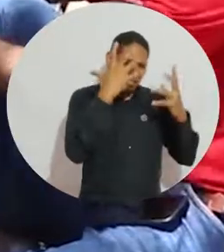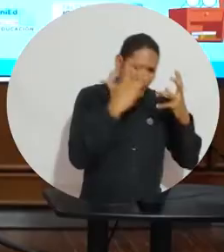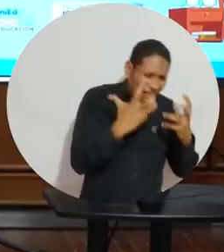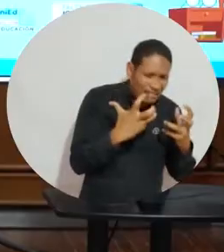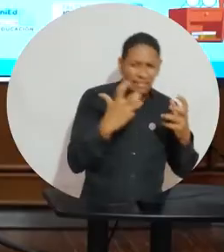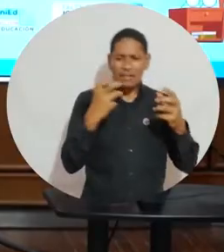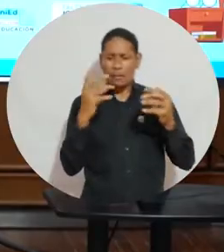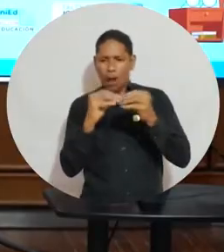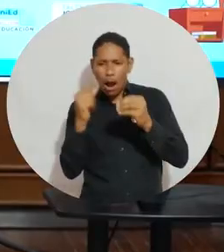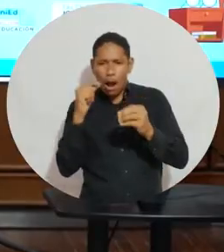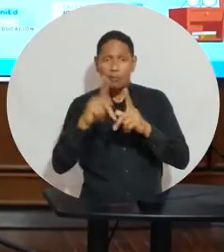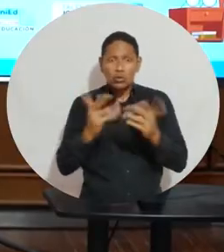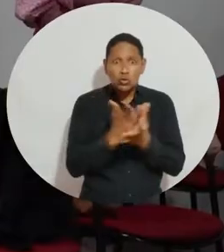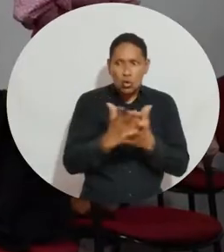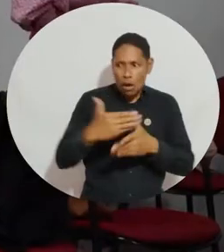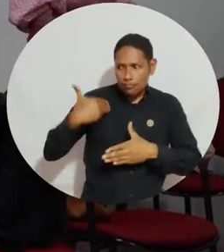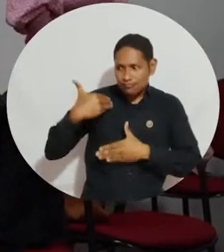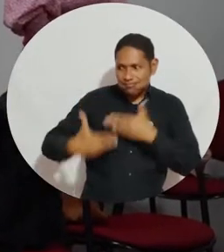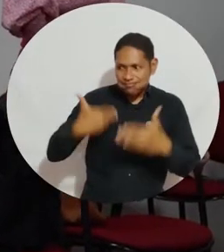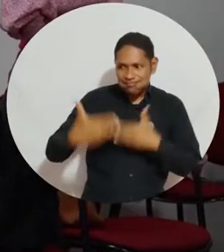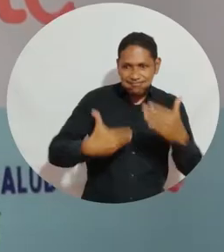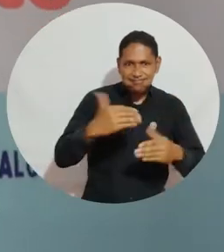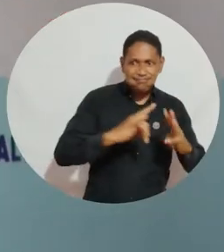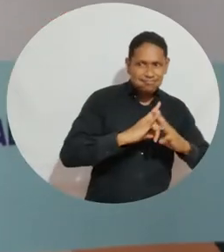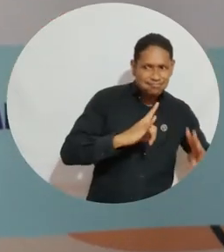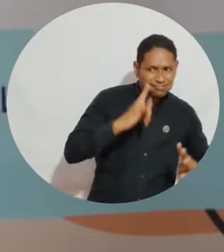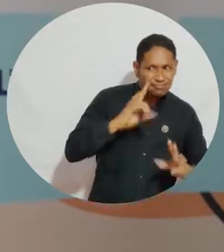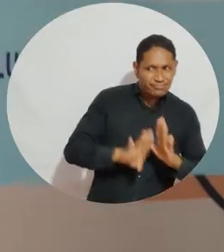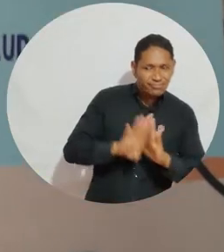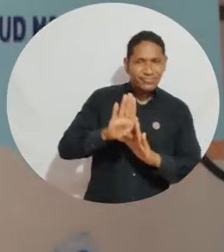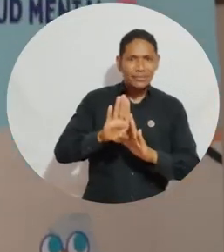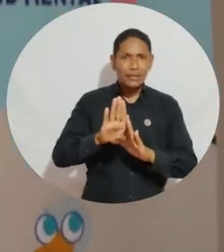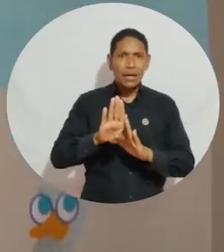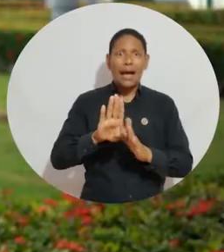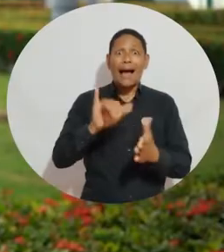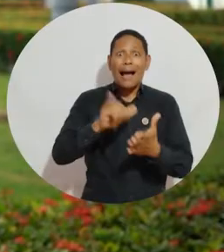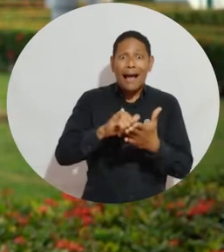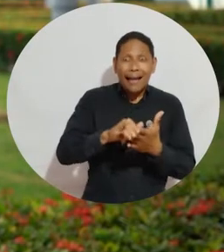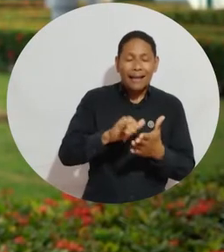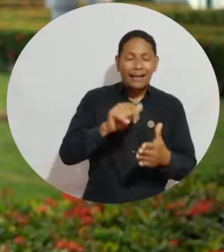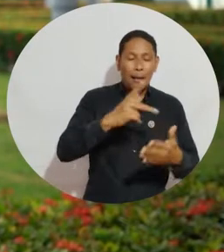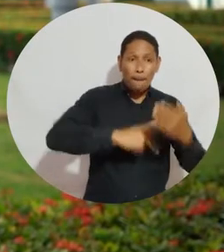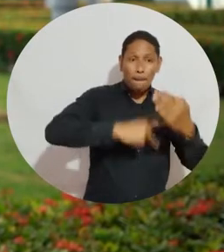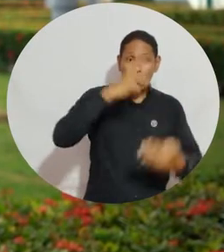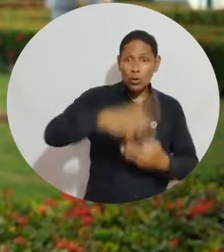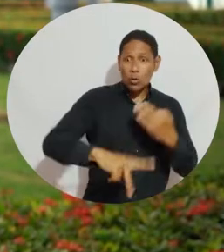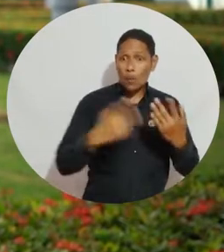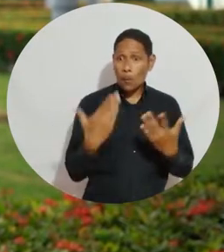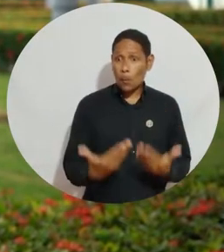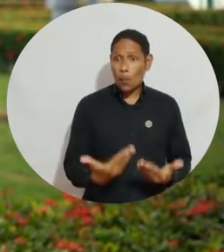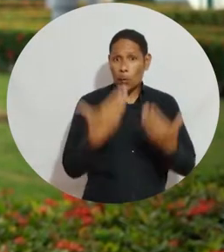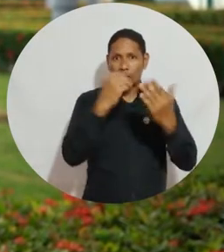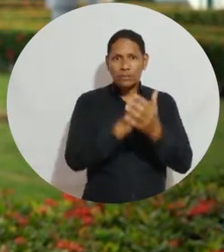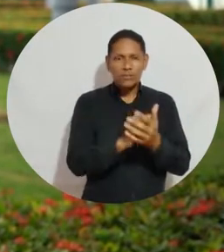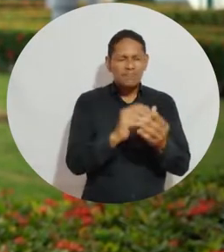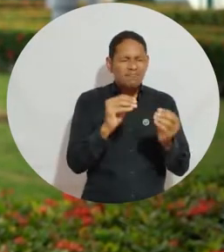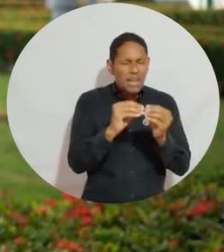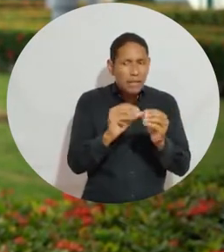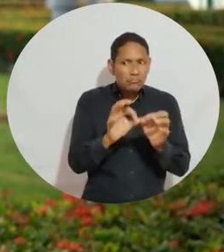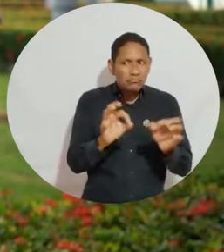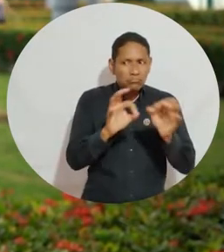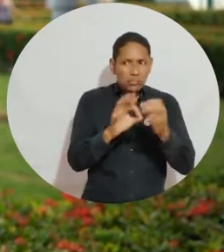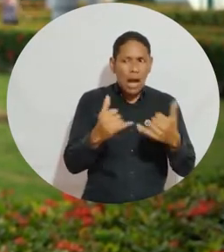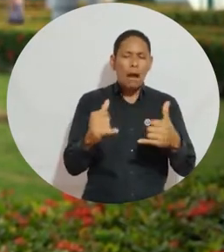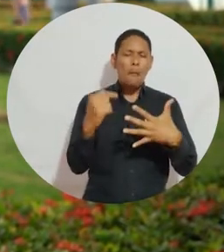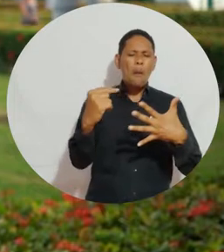depresivos y desempeño académico de estudiantes de la Universidad del Magdalena. El mayor reto que tenía este proyecto era específicamente que